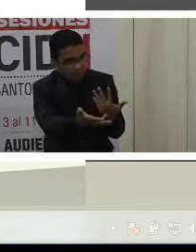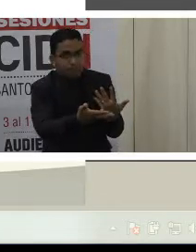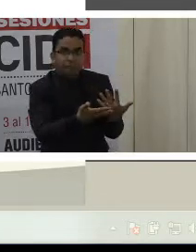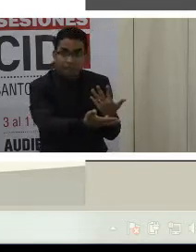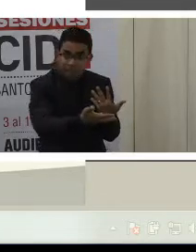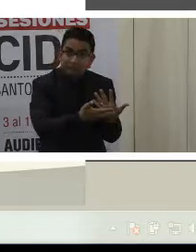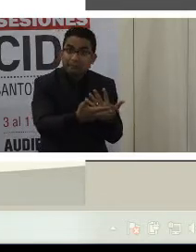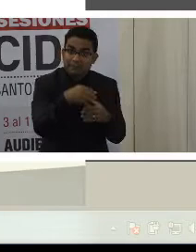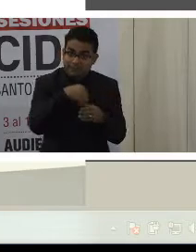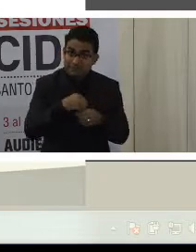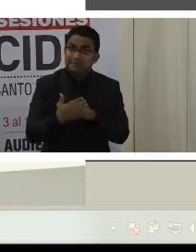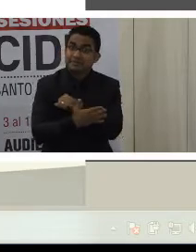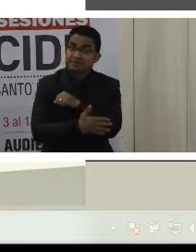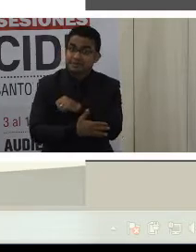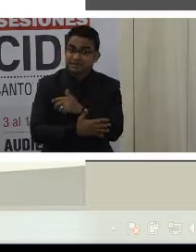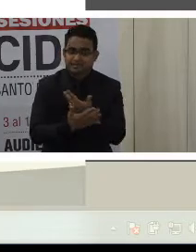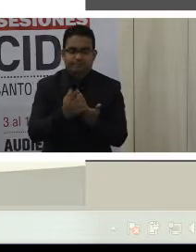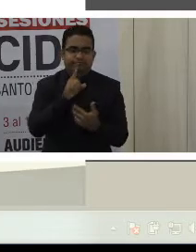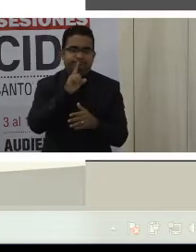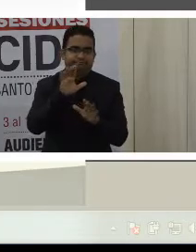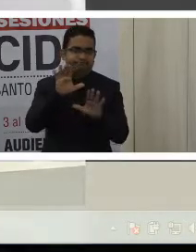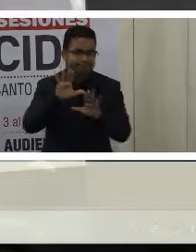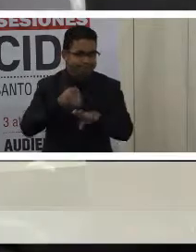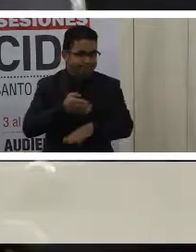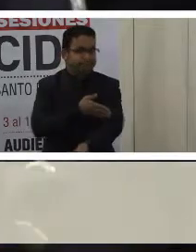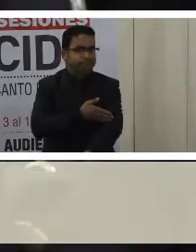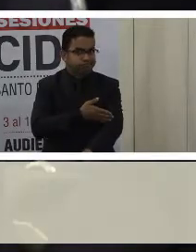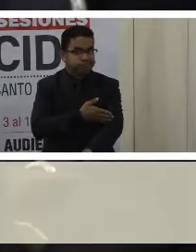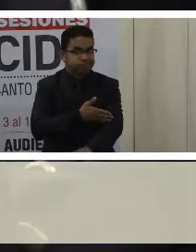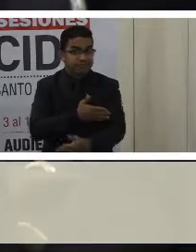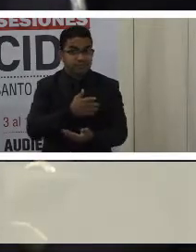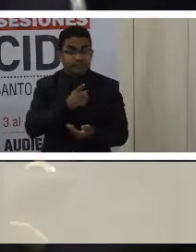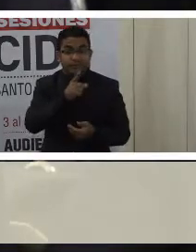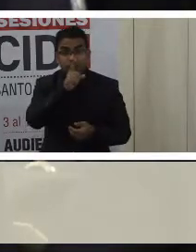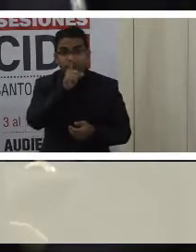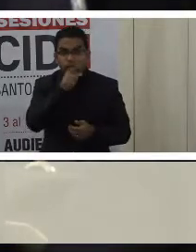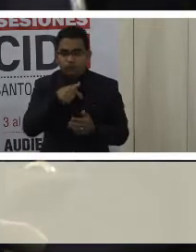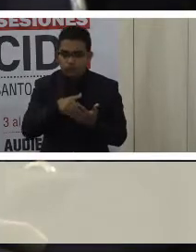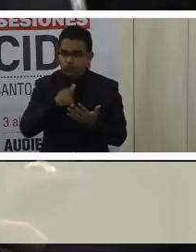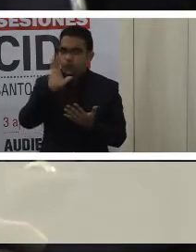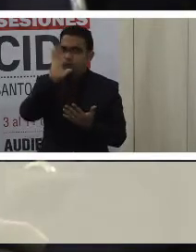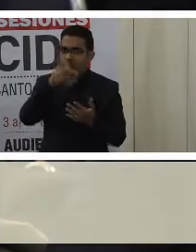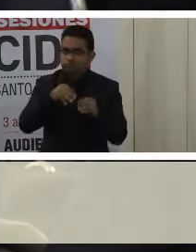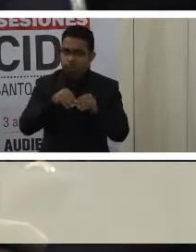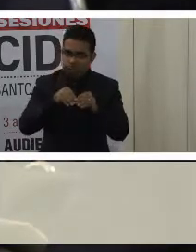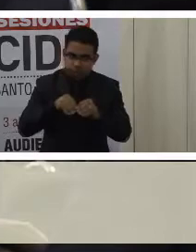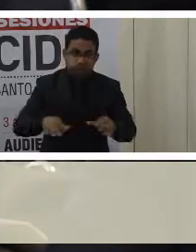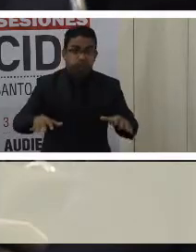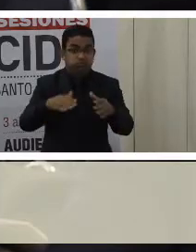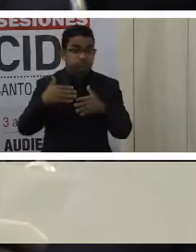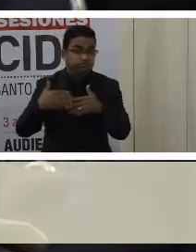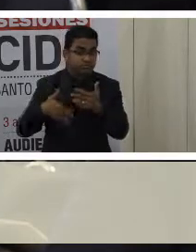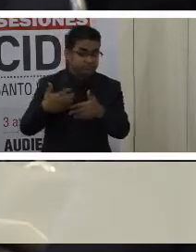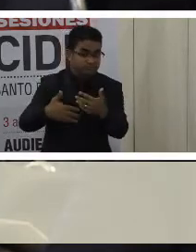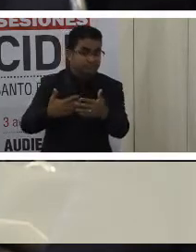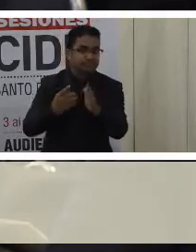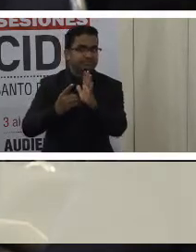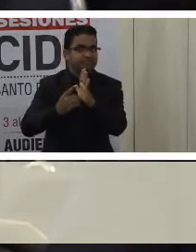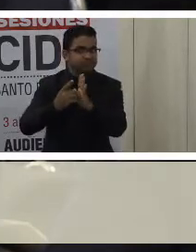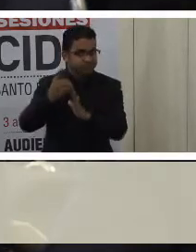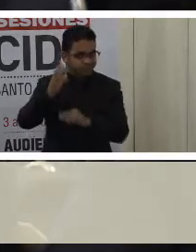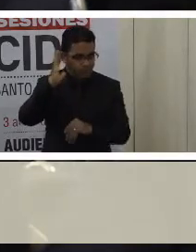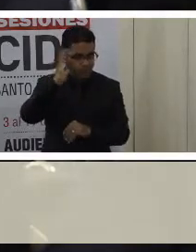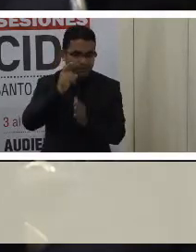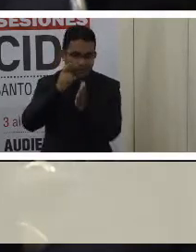nuestro país. Ese es un precedente importante que seguramente va a tener implicaciones en el desarrollo